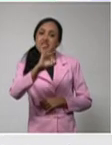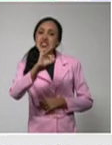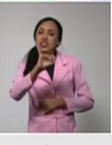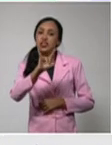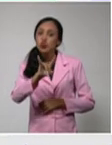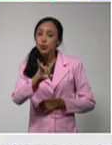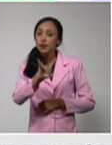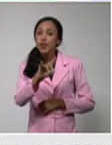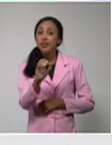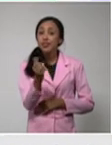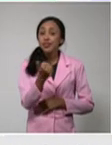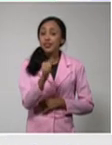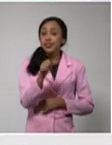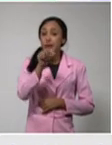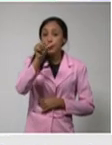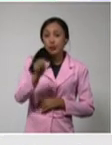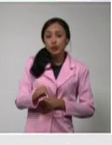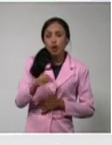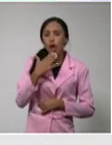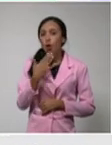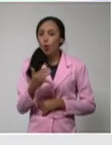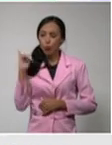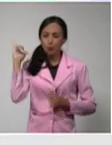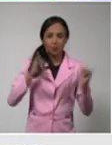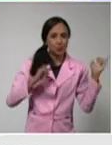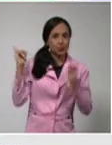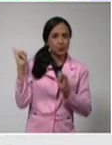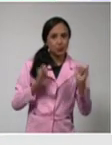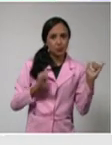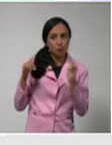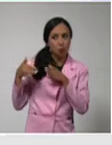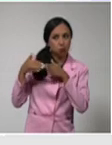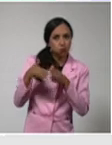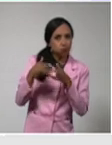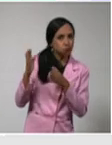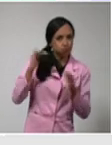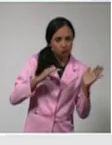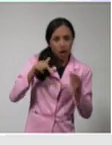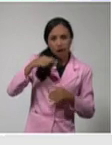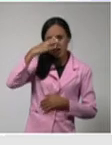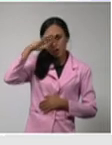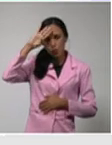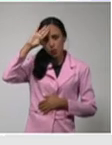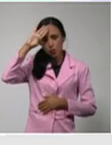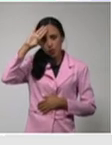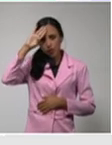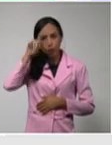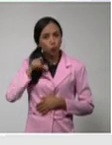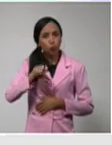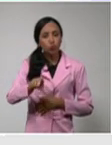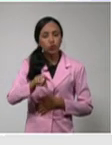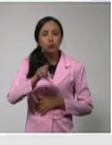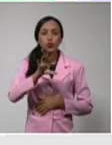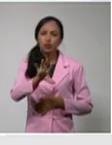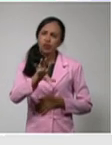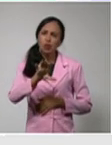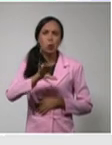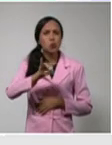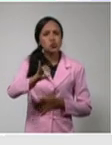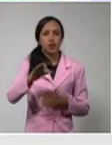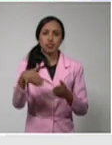pues, son importados. Arribaron a nuestro país en los últimos 5 o 6 días